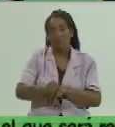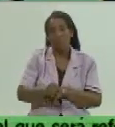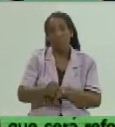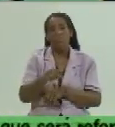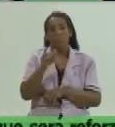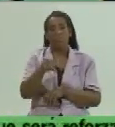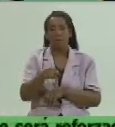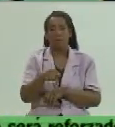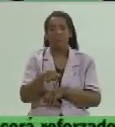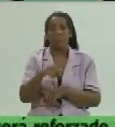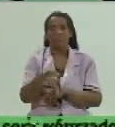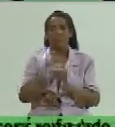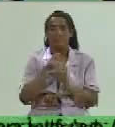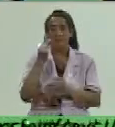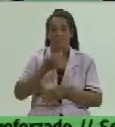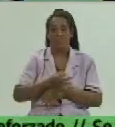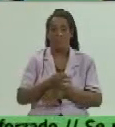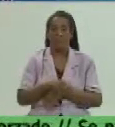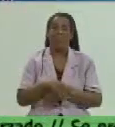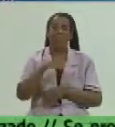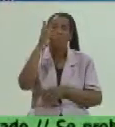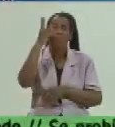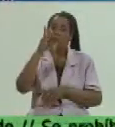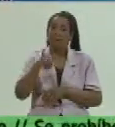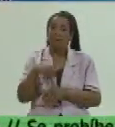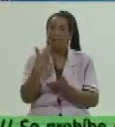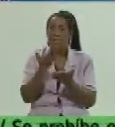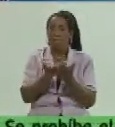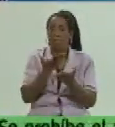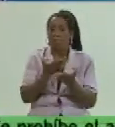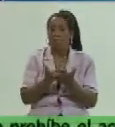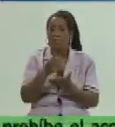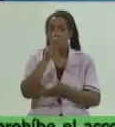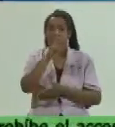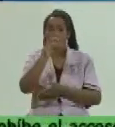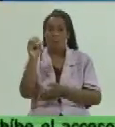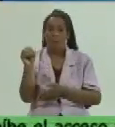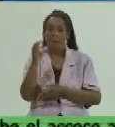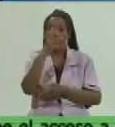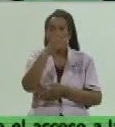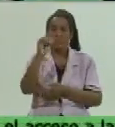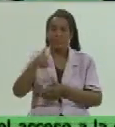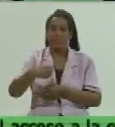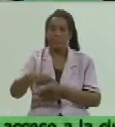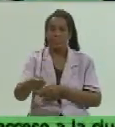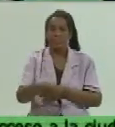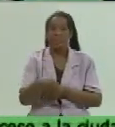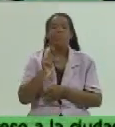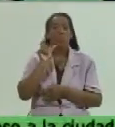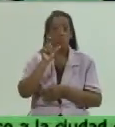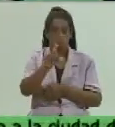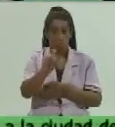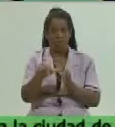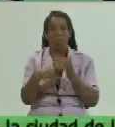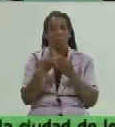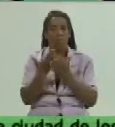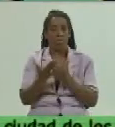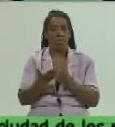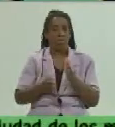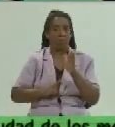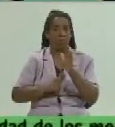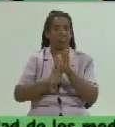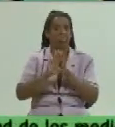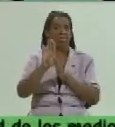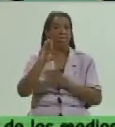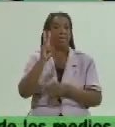salido los casos confirmados. Y la cantidad de muestras sigue oscilando entre 200 y 300. Bueno, en los últimos días con el incremento de casos ha llegado a